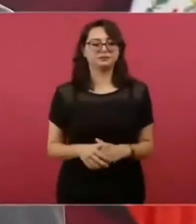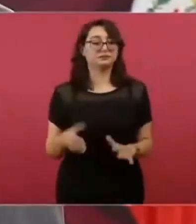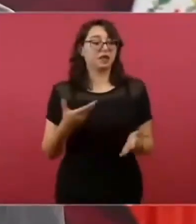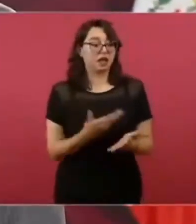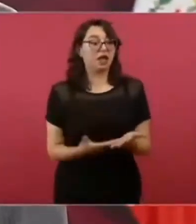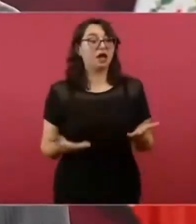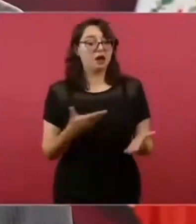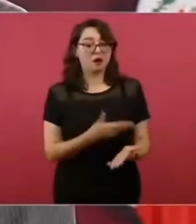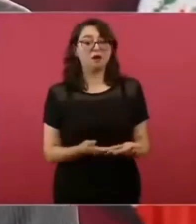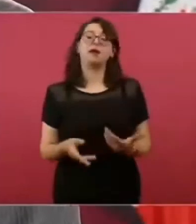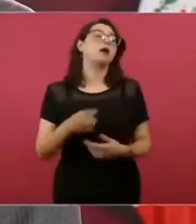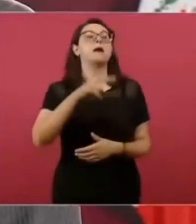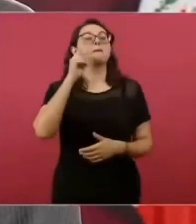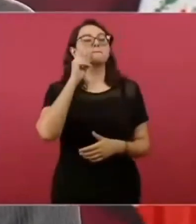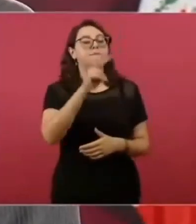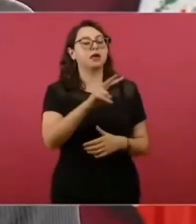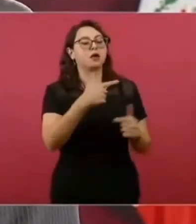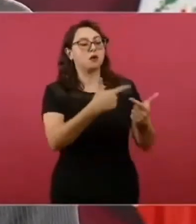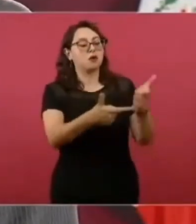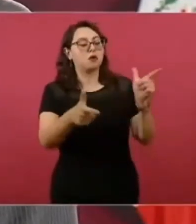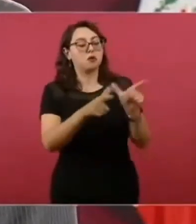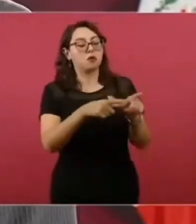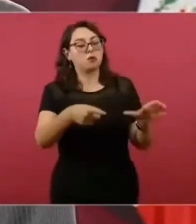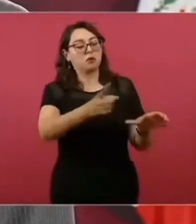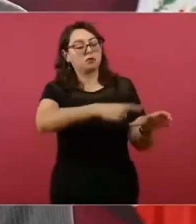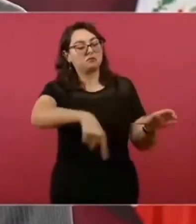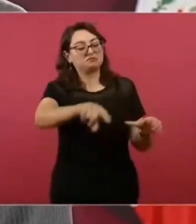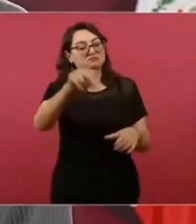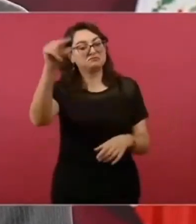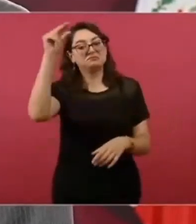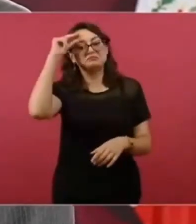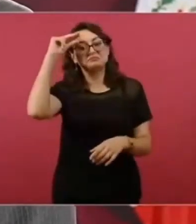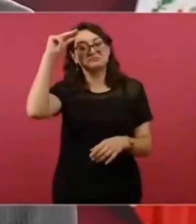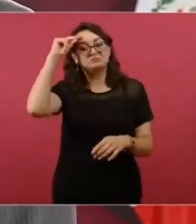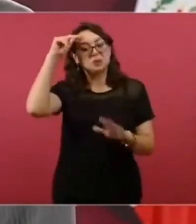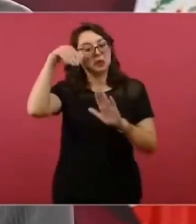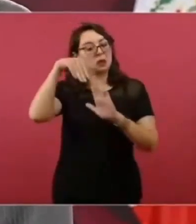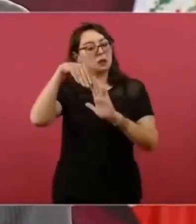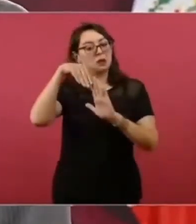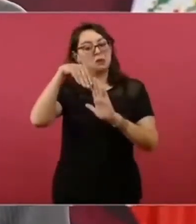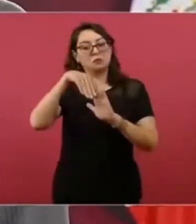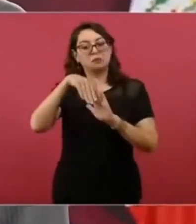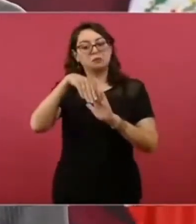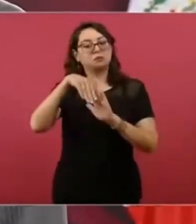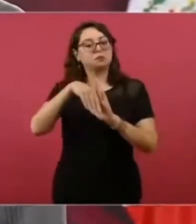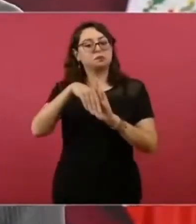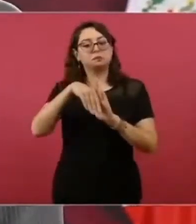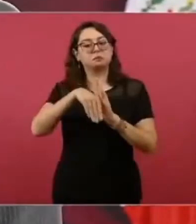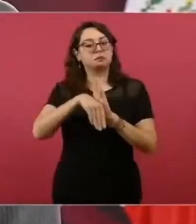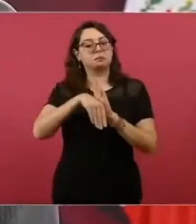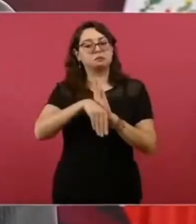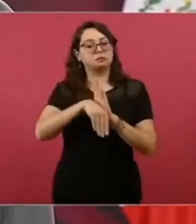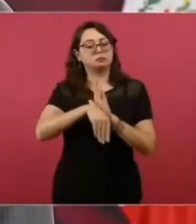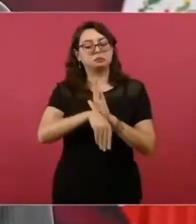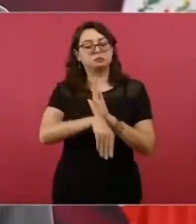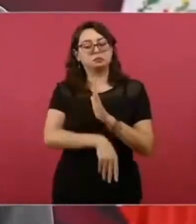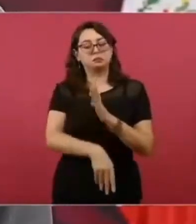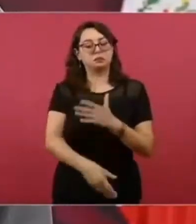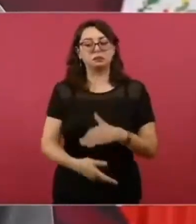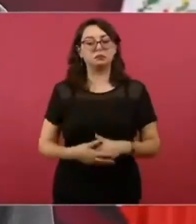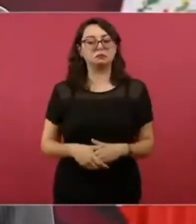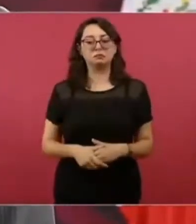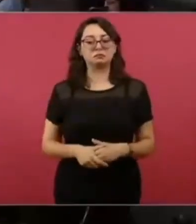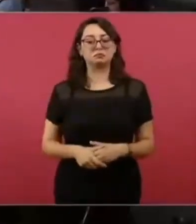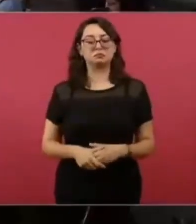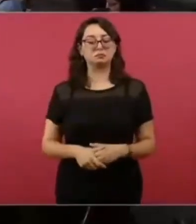el neoliberalismo creó